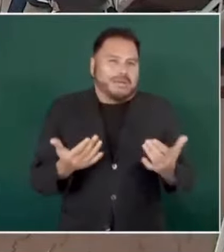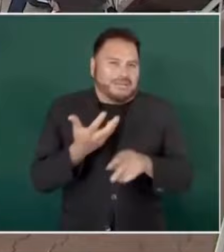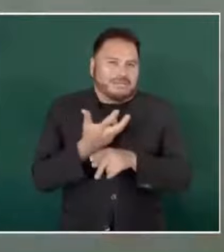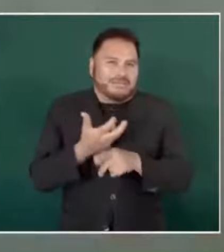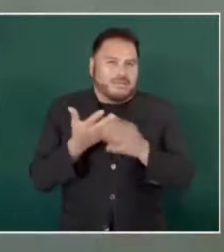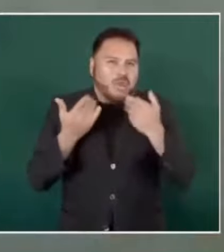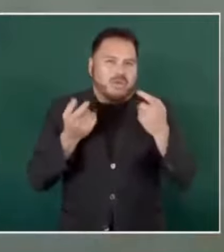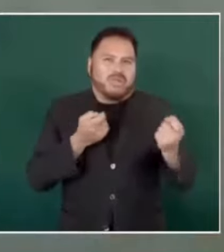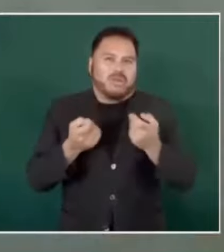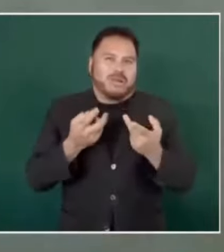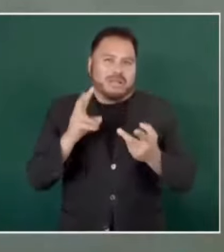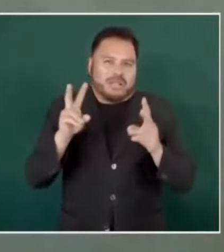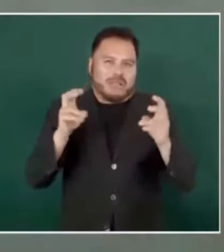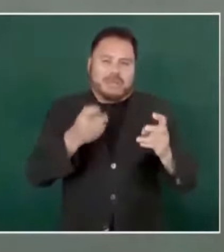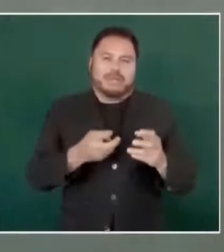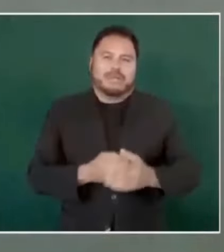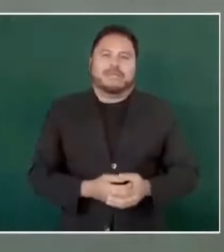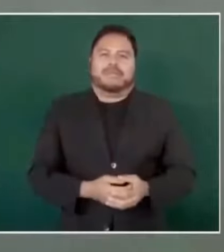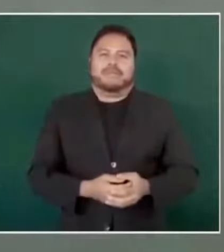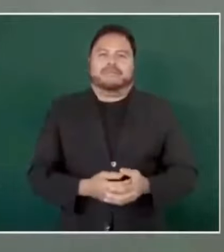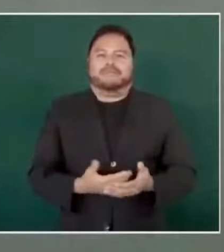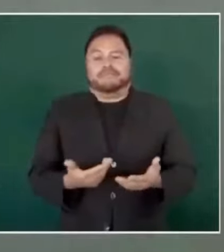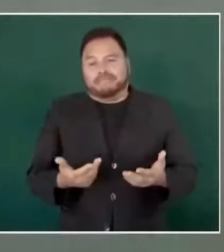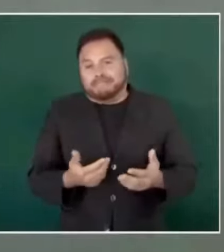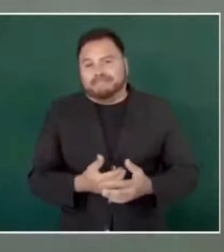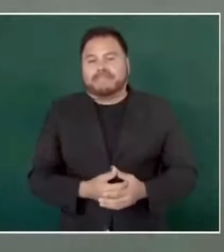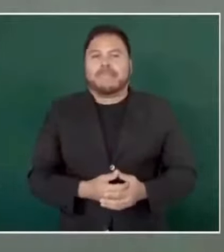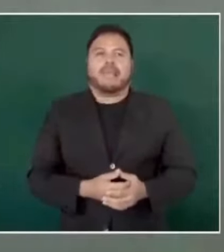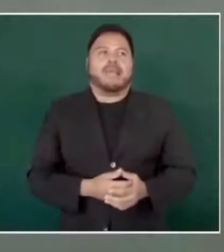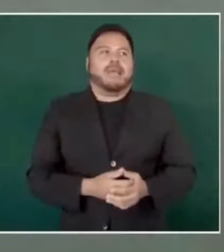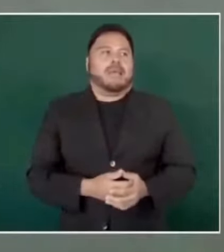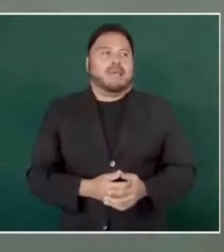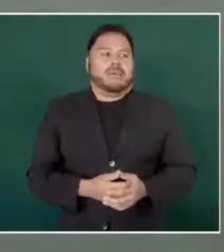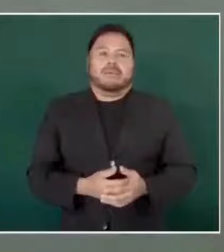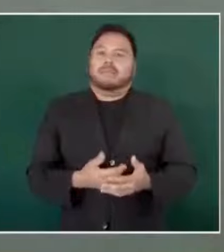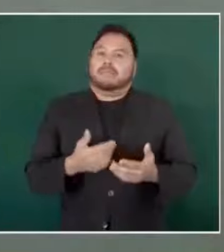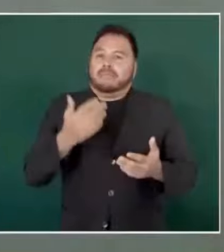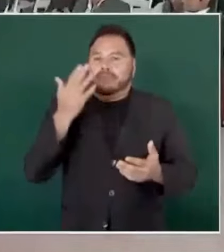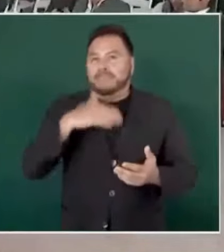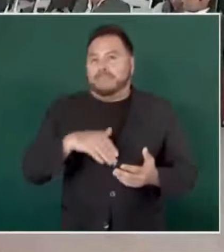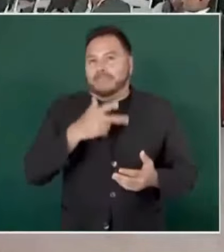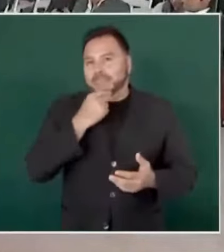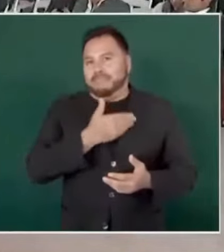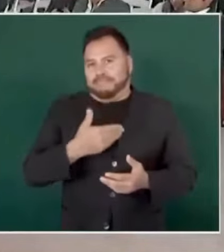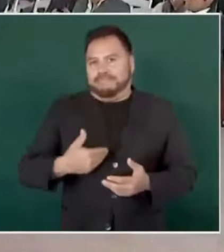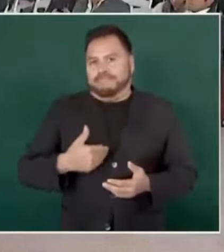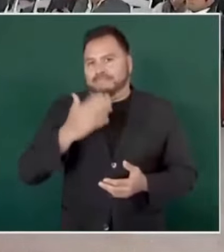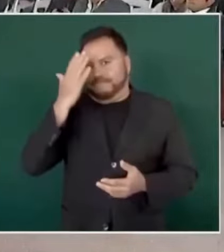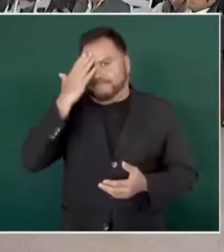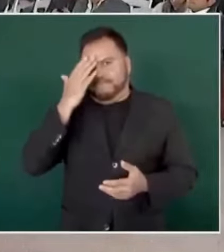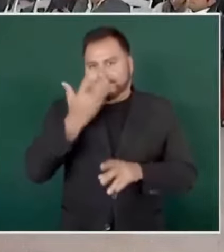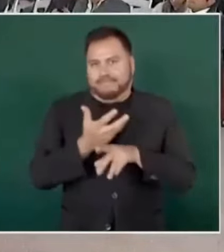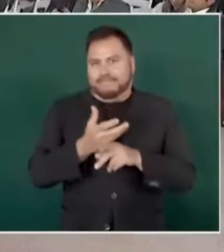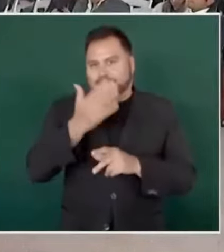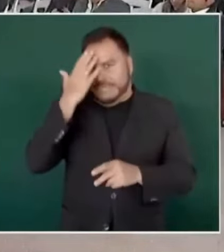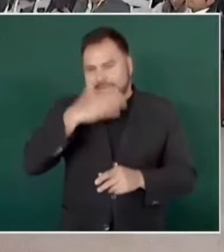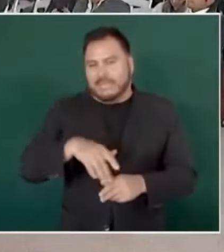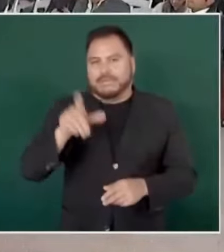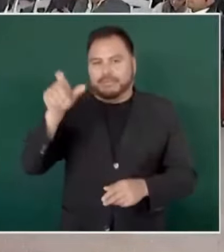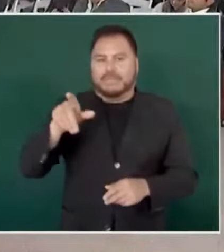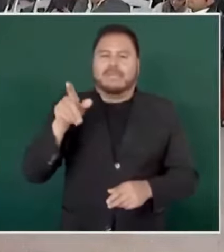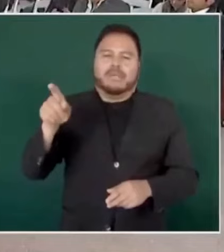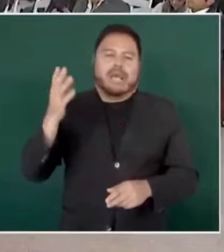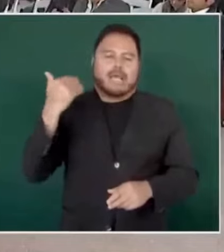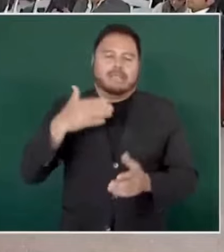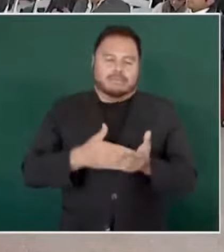Él entiende bien esto, el presidente Biden ha estado insistiendo